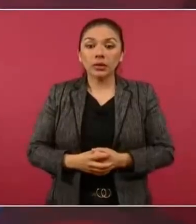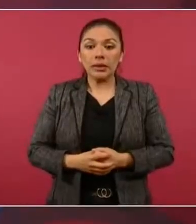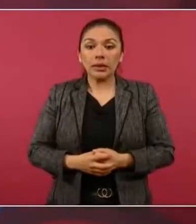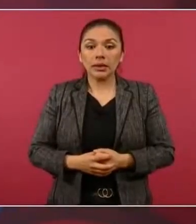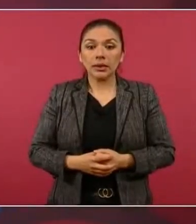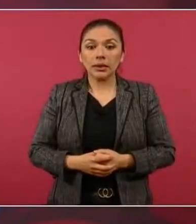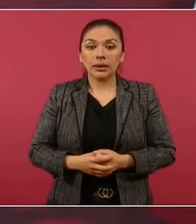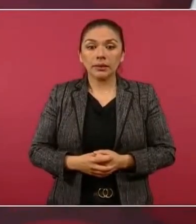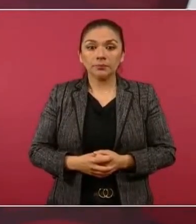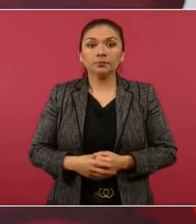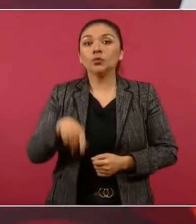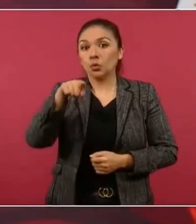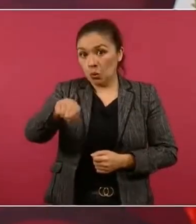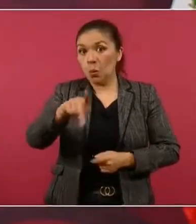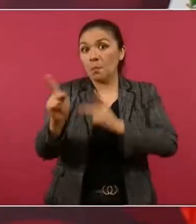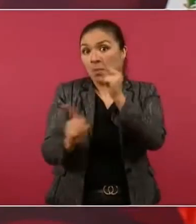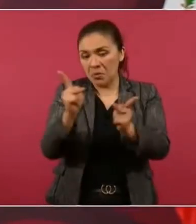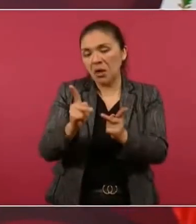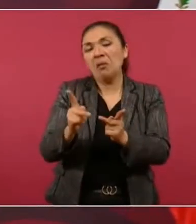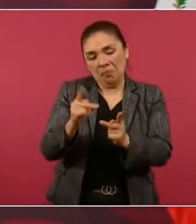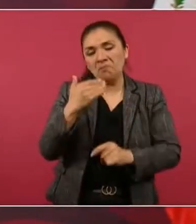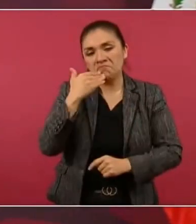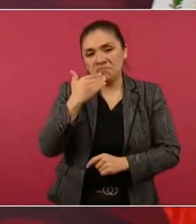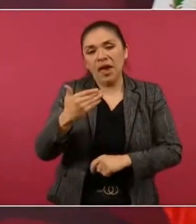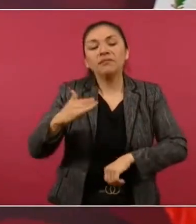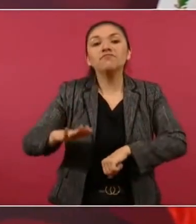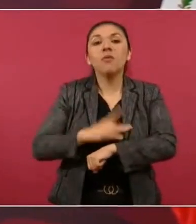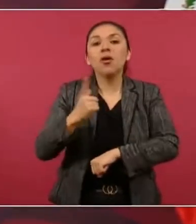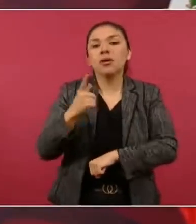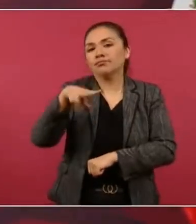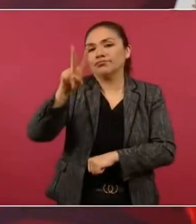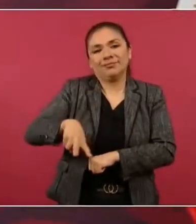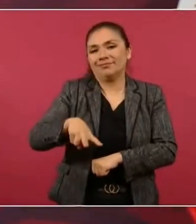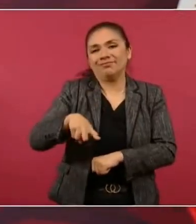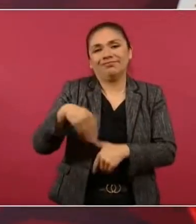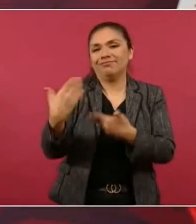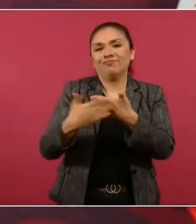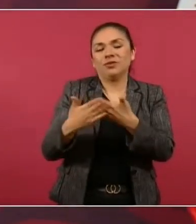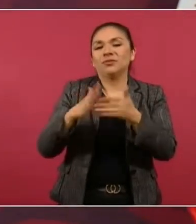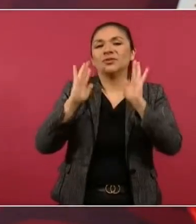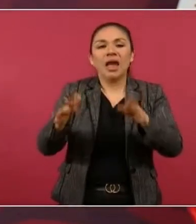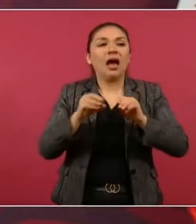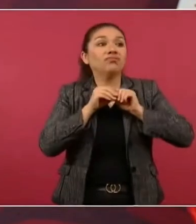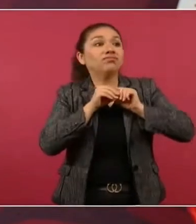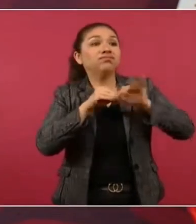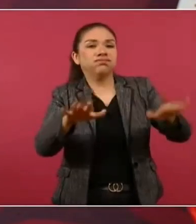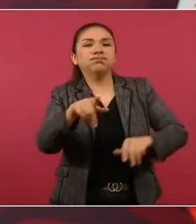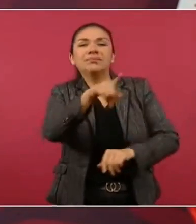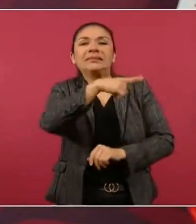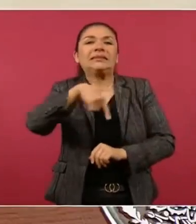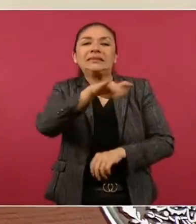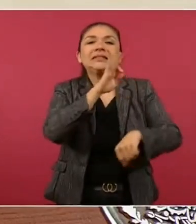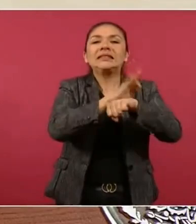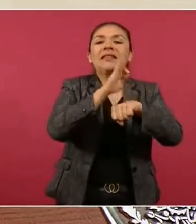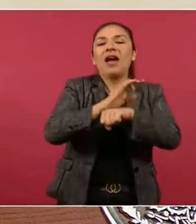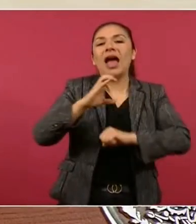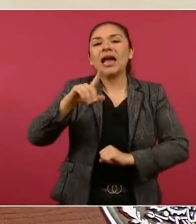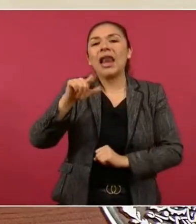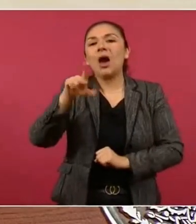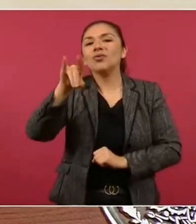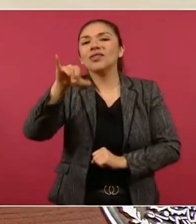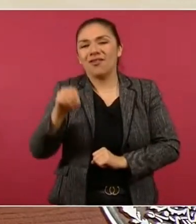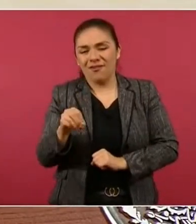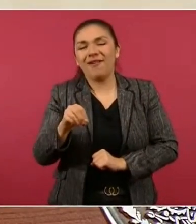es que bueno que también lo preguntas porque no tarda y salen los claudios. Ya salieron, ¿no? A